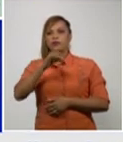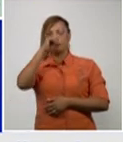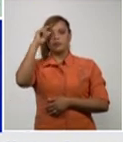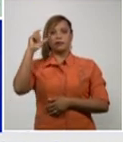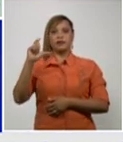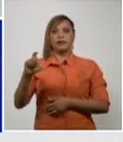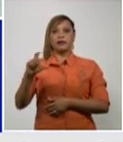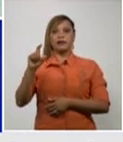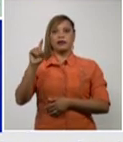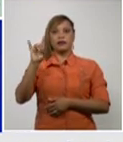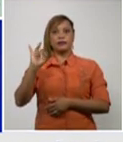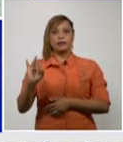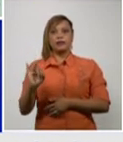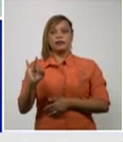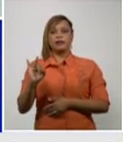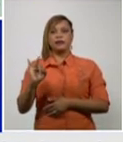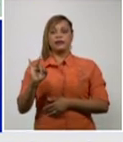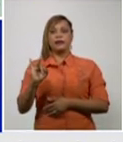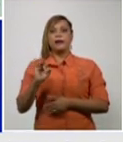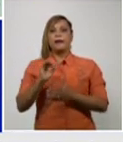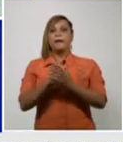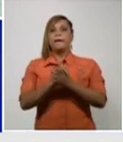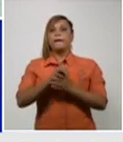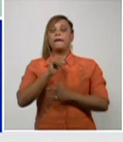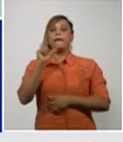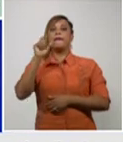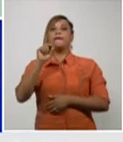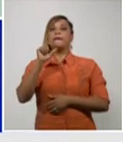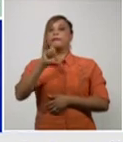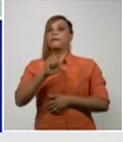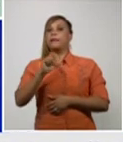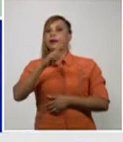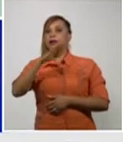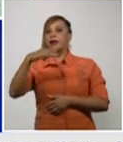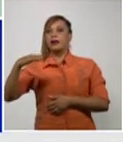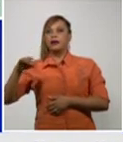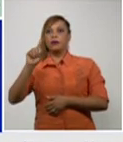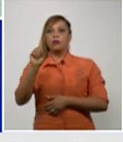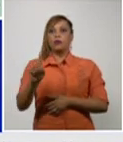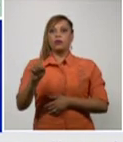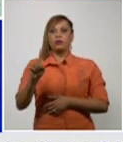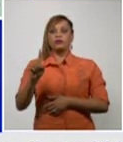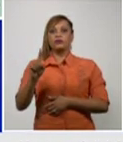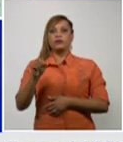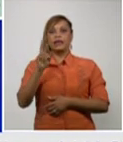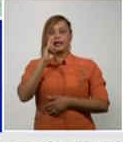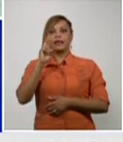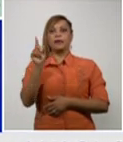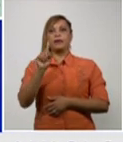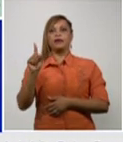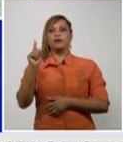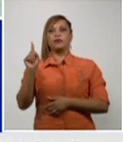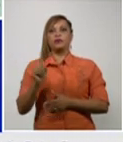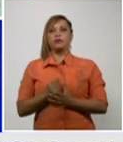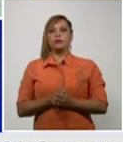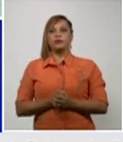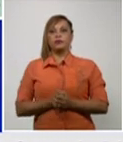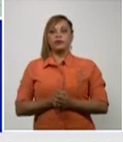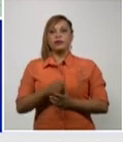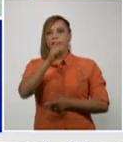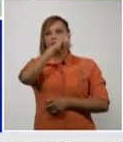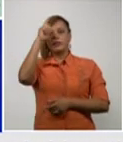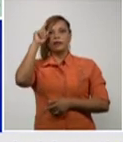y de Manicaragua y Remedios 1 de cada uno Santiespíritus con 5 casos autóctonos